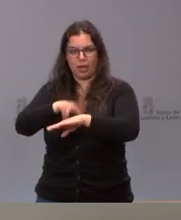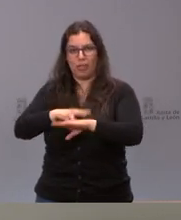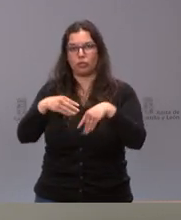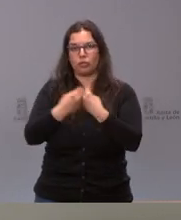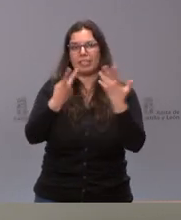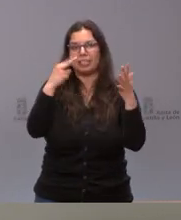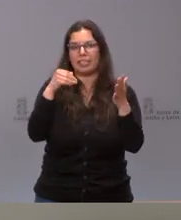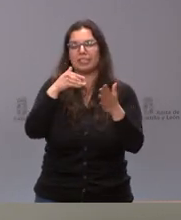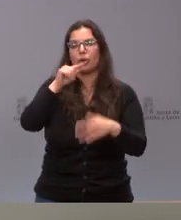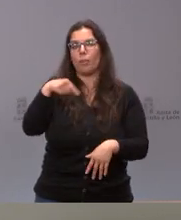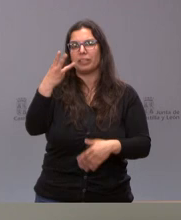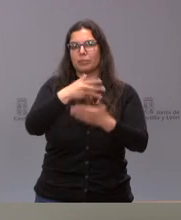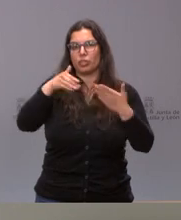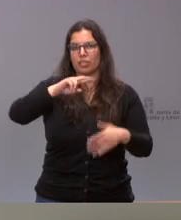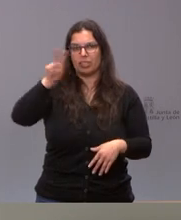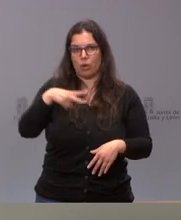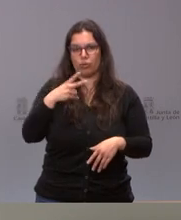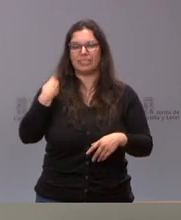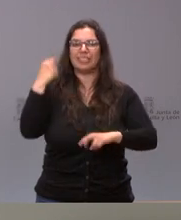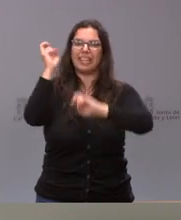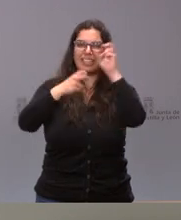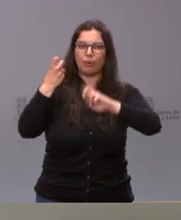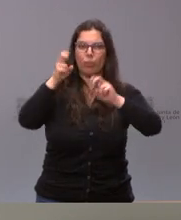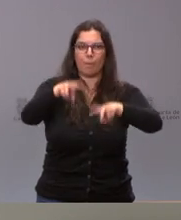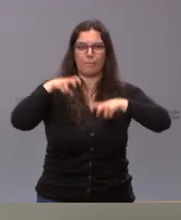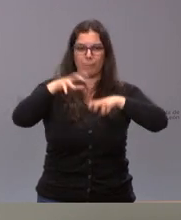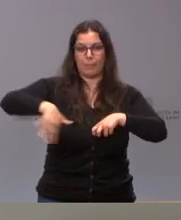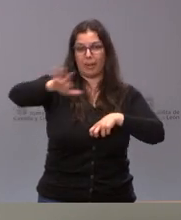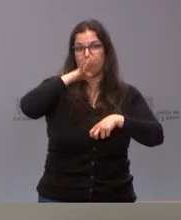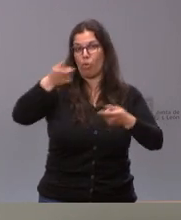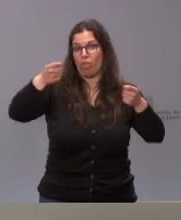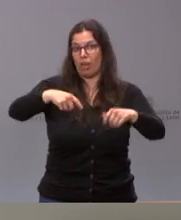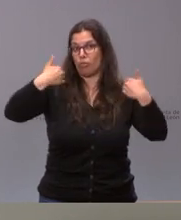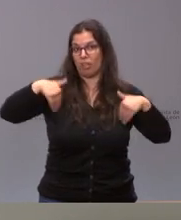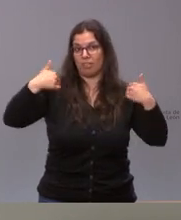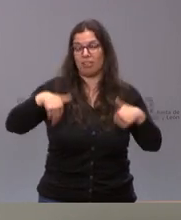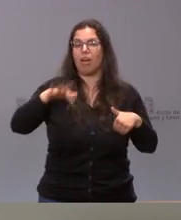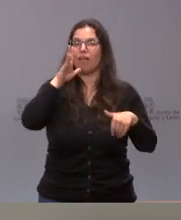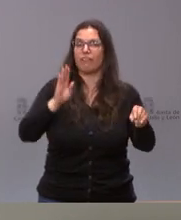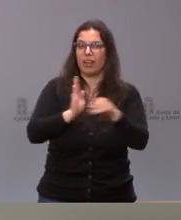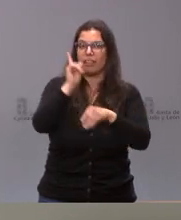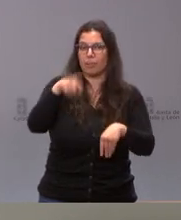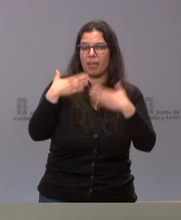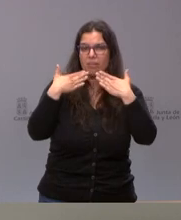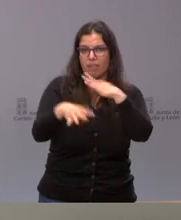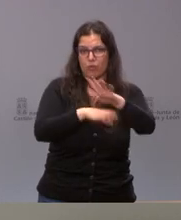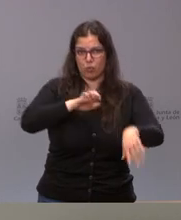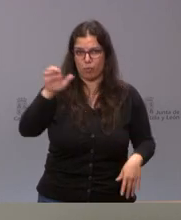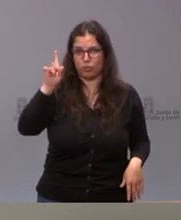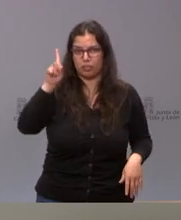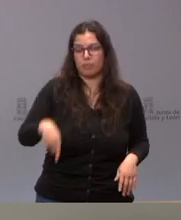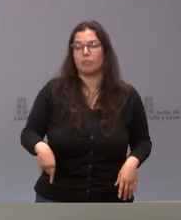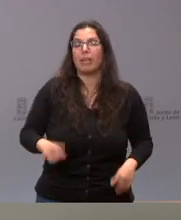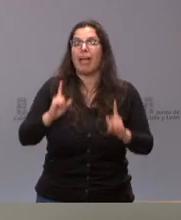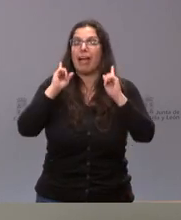tres actuaciones de restauración minera una vez que se decidió el cierre de las minas y que se financia a su vez también con fondos europeos, en este